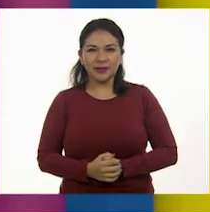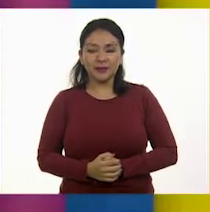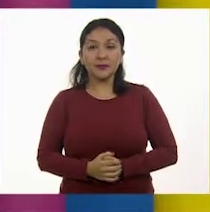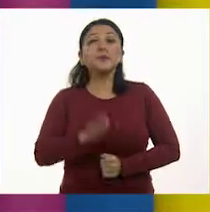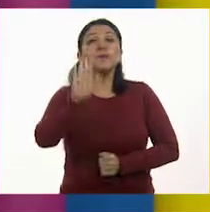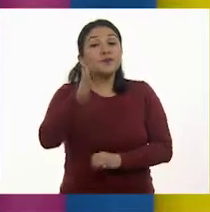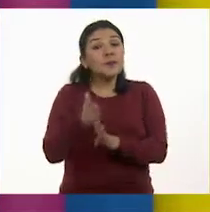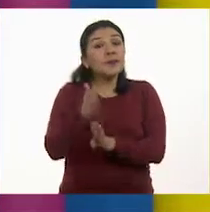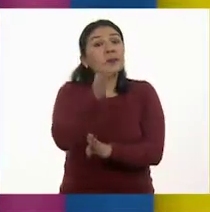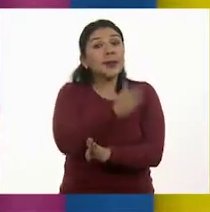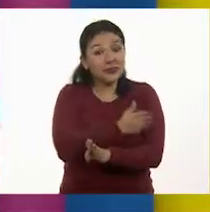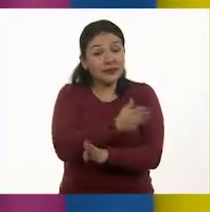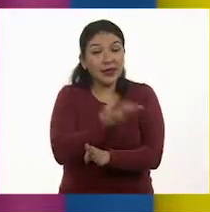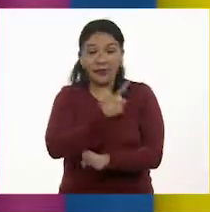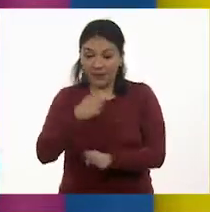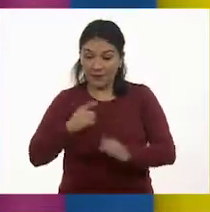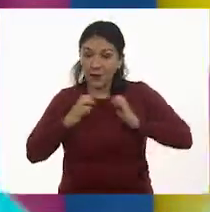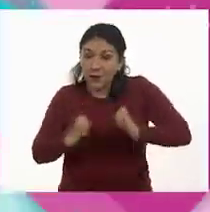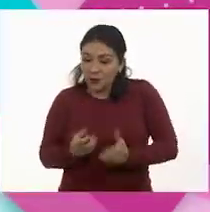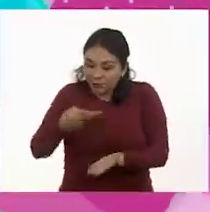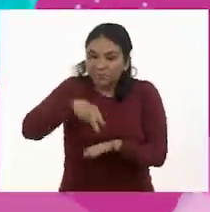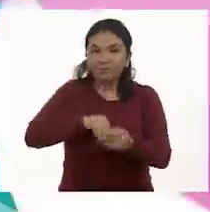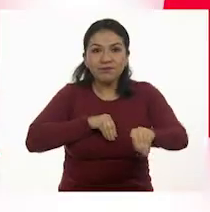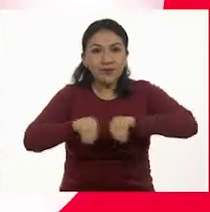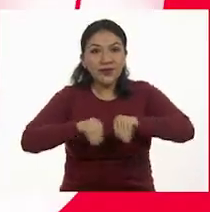Pero antes, a movernos un poco.